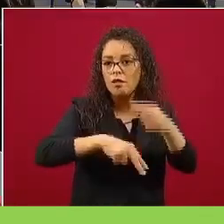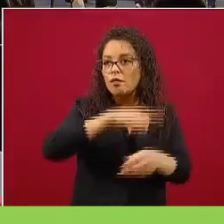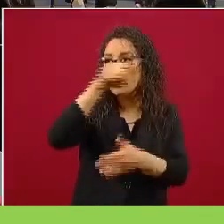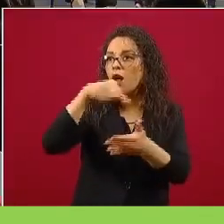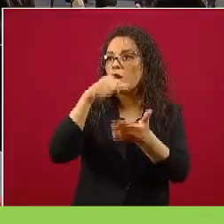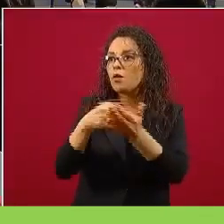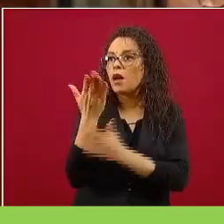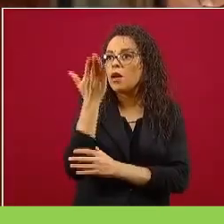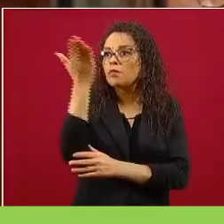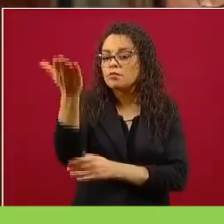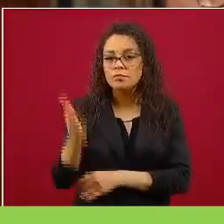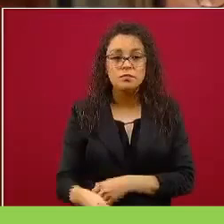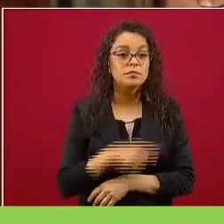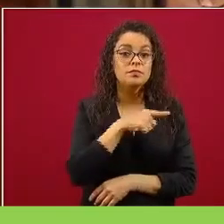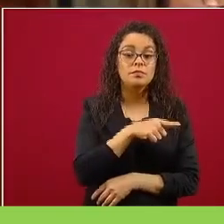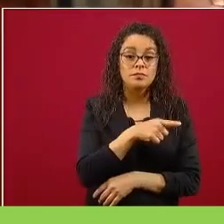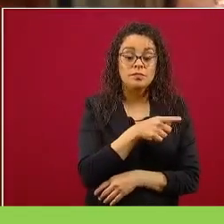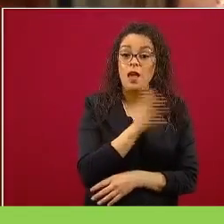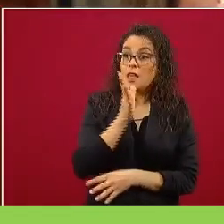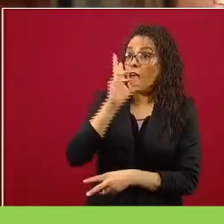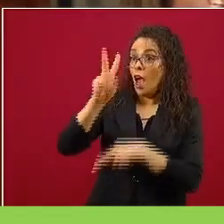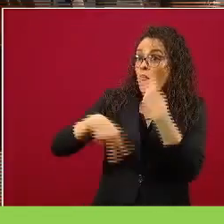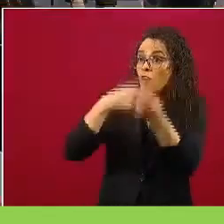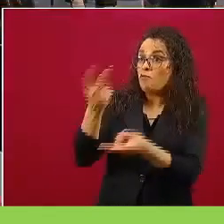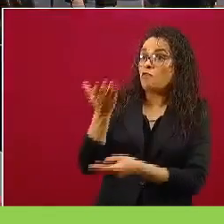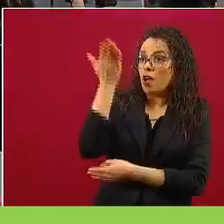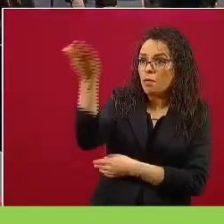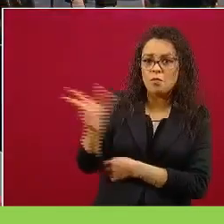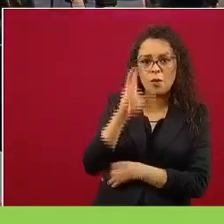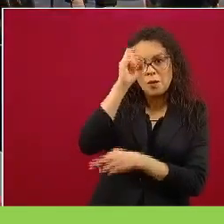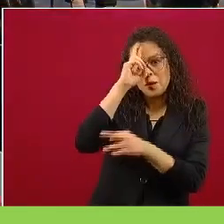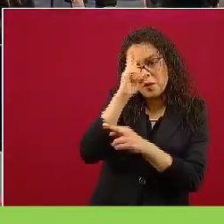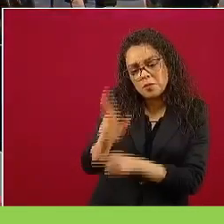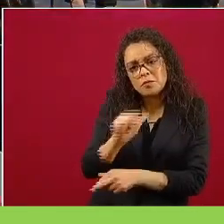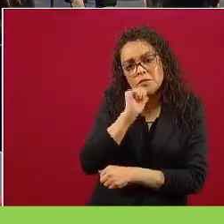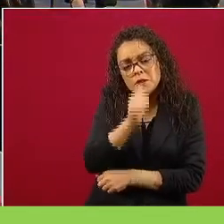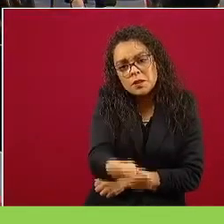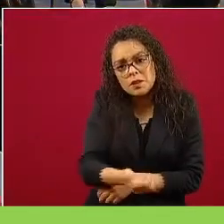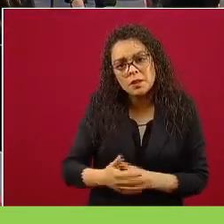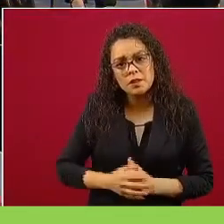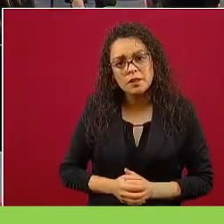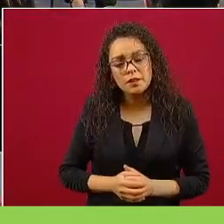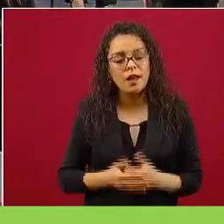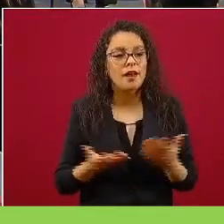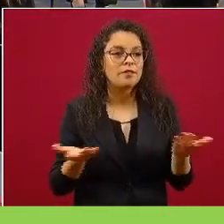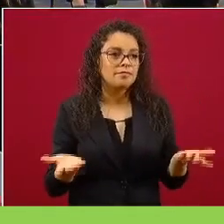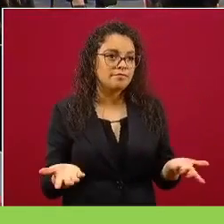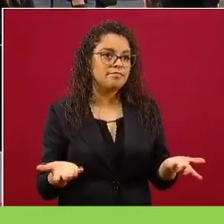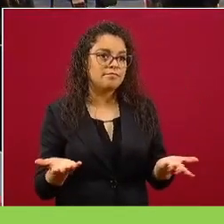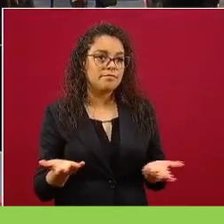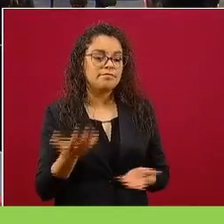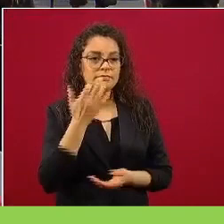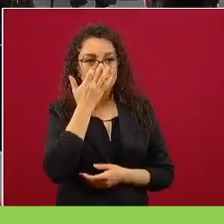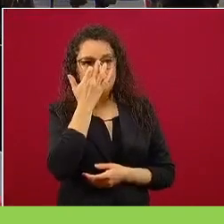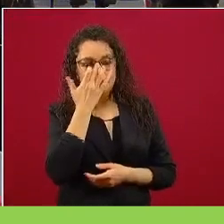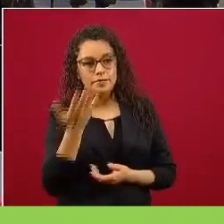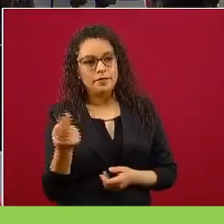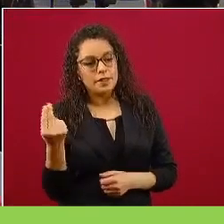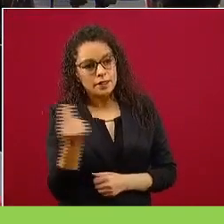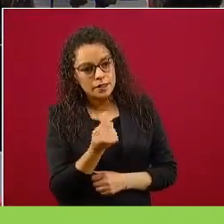Ya se acudió y no las respeta. Es que se tiene que